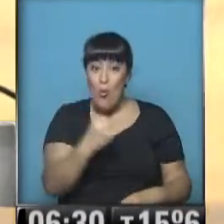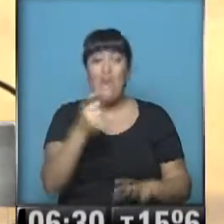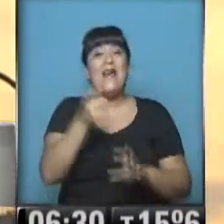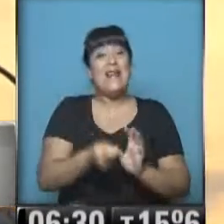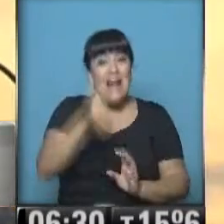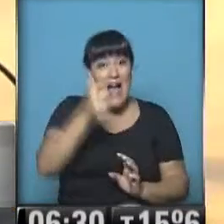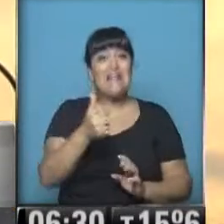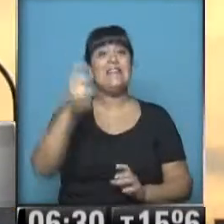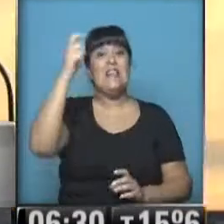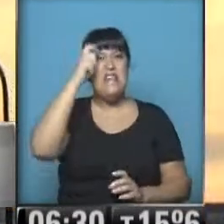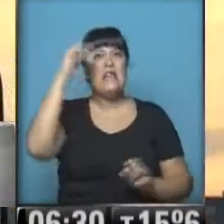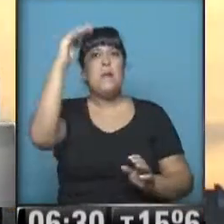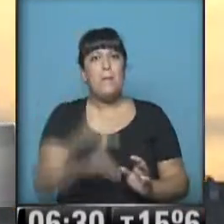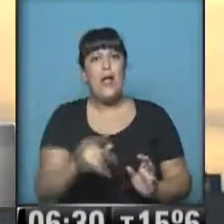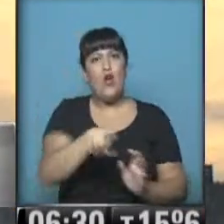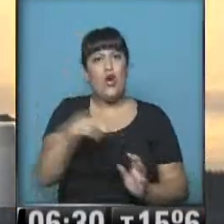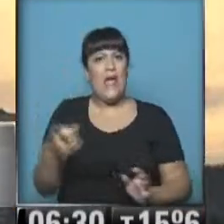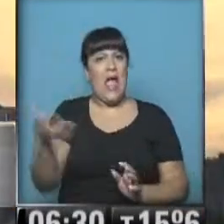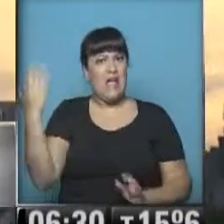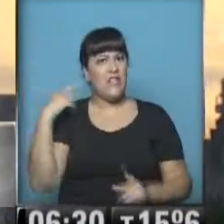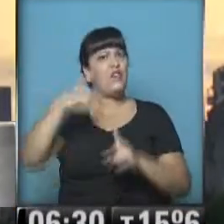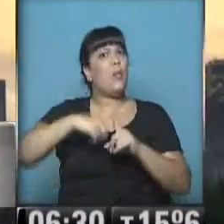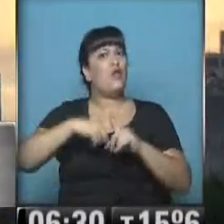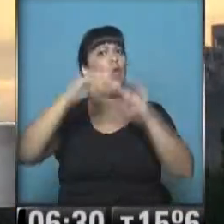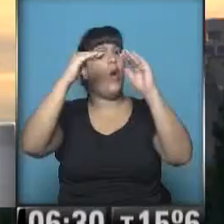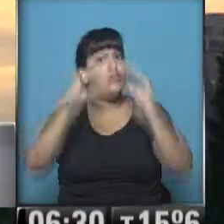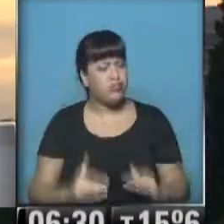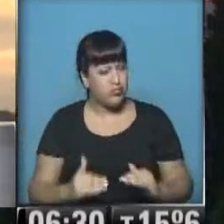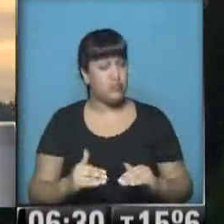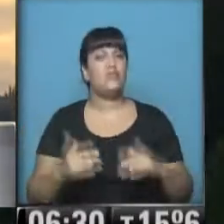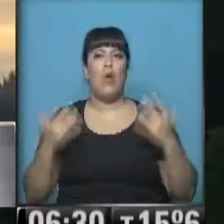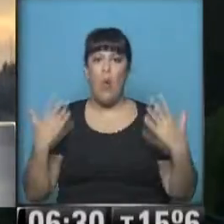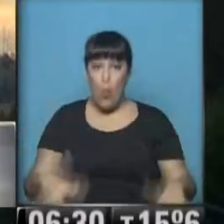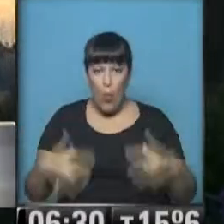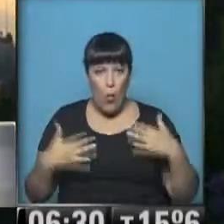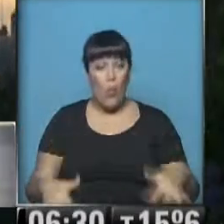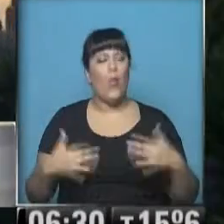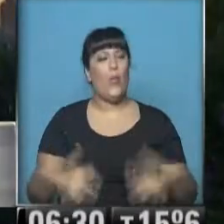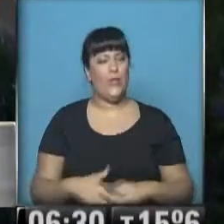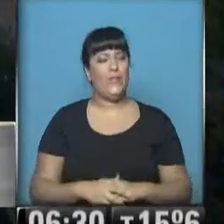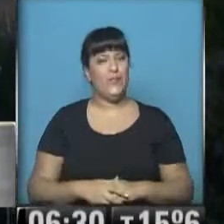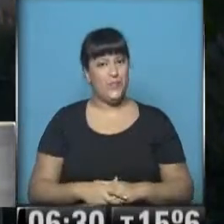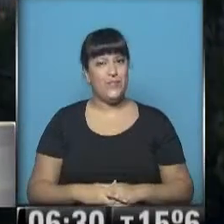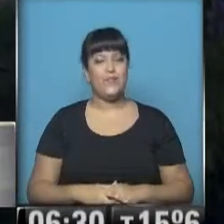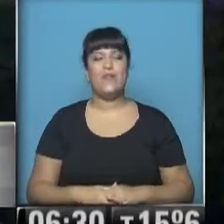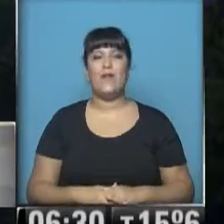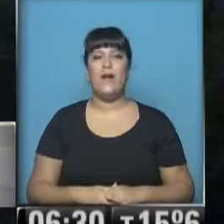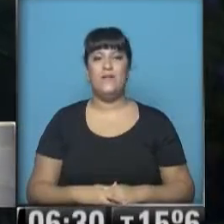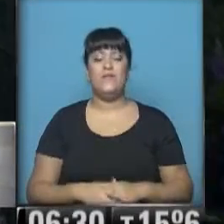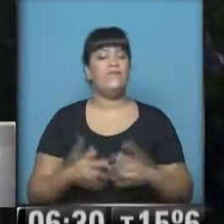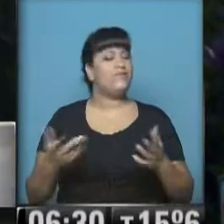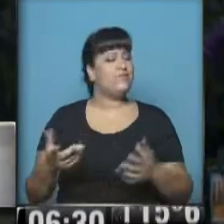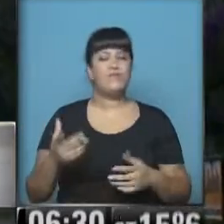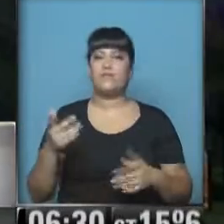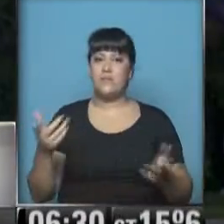10 grados menos que ayer en la ciudad de Buenos Aires. ¡Qué descenso de temperatura! En